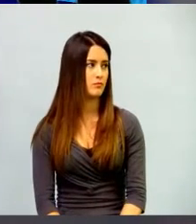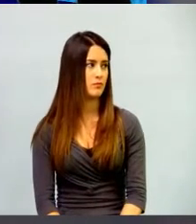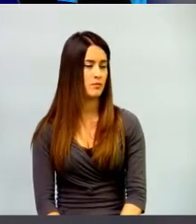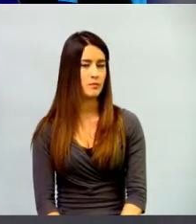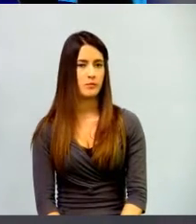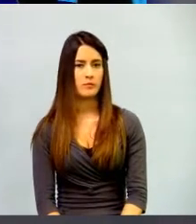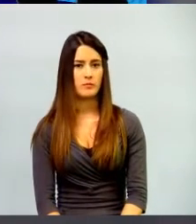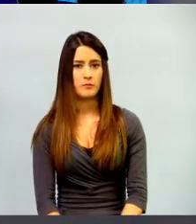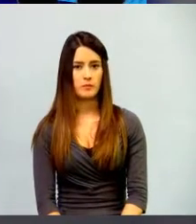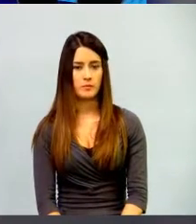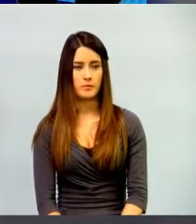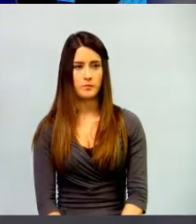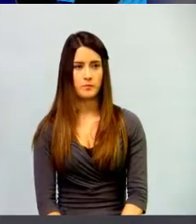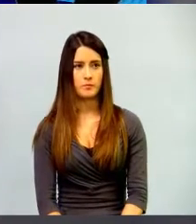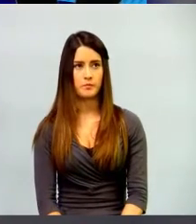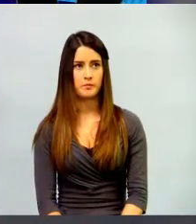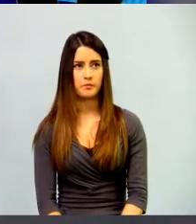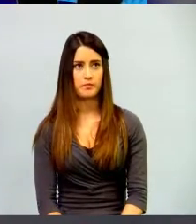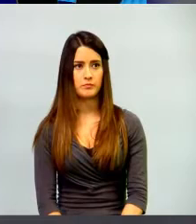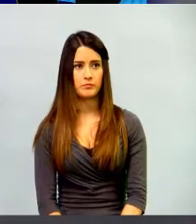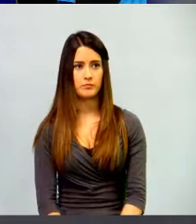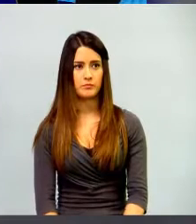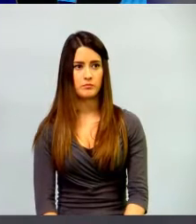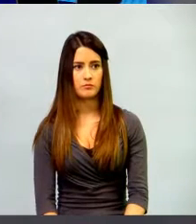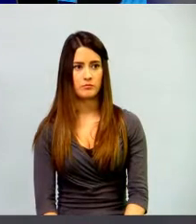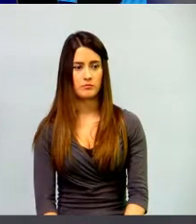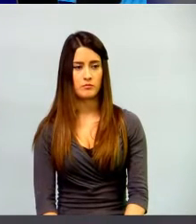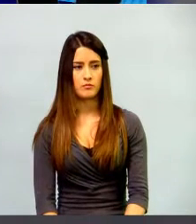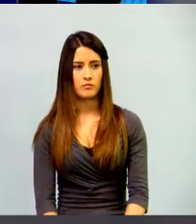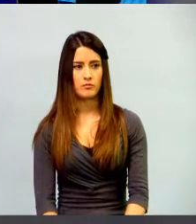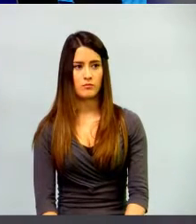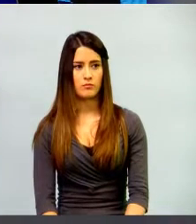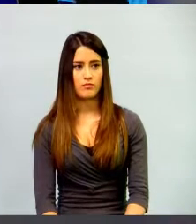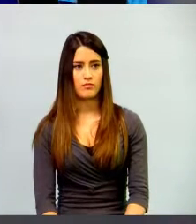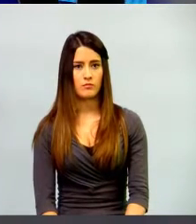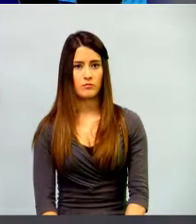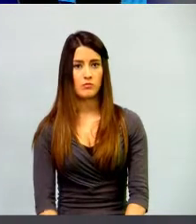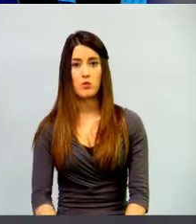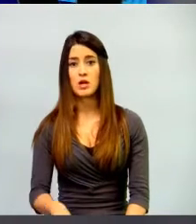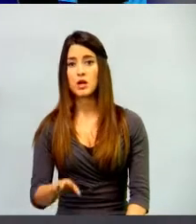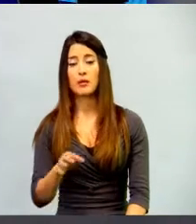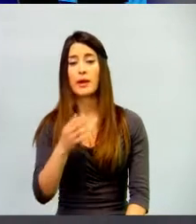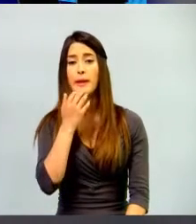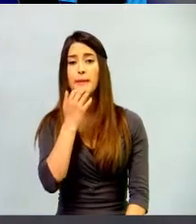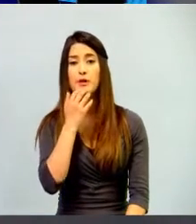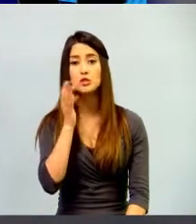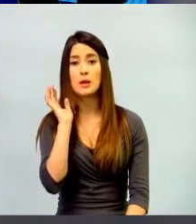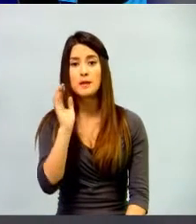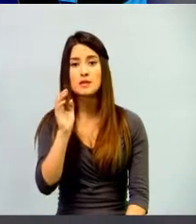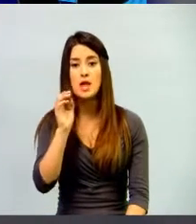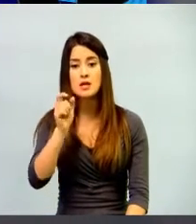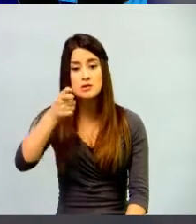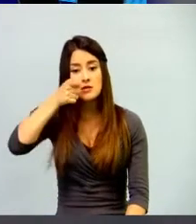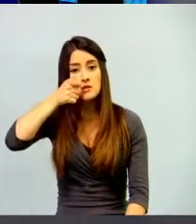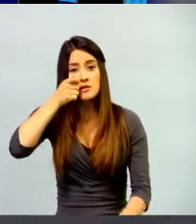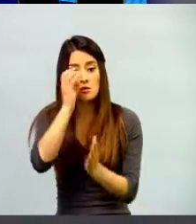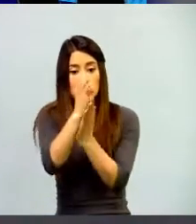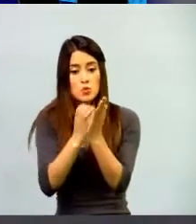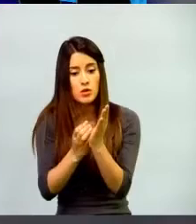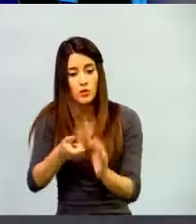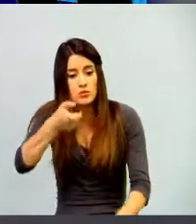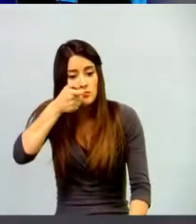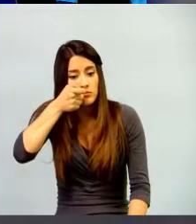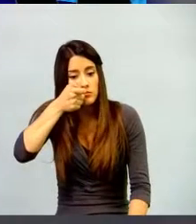en el currículo académico, es difícil que algunos profesores se atrevan a experimentar en estos nuevos desarrollos y herramientas. Si los